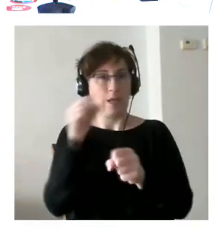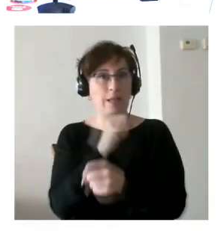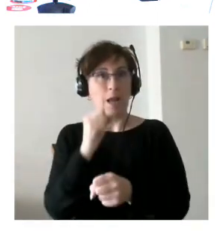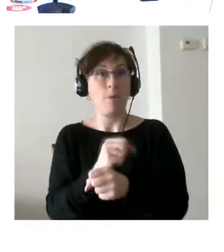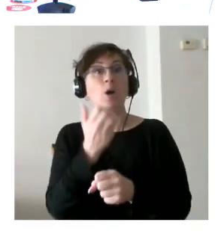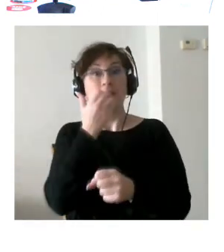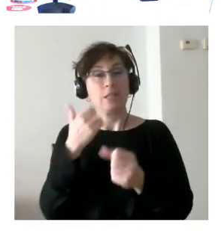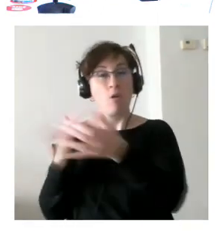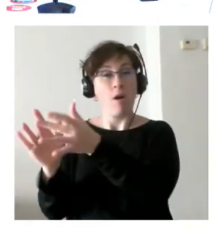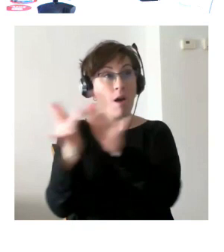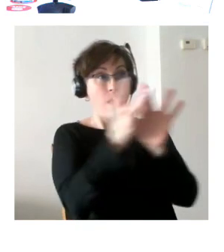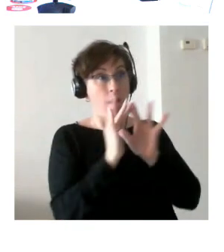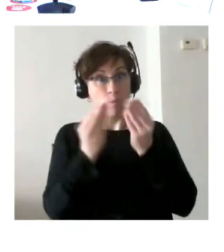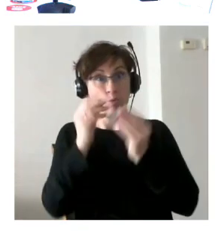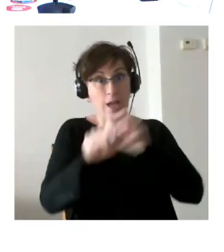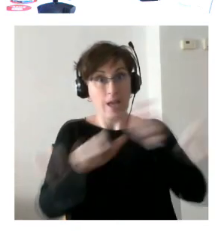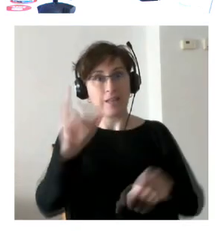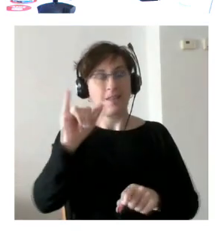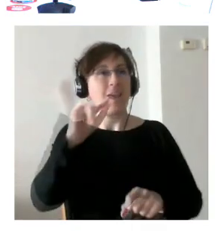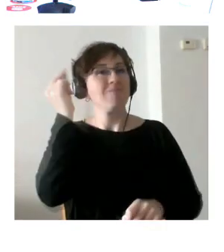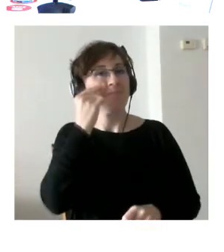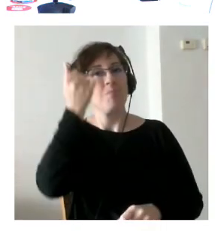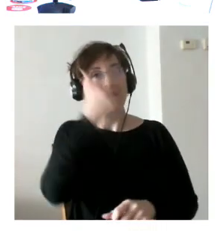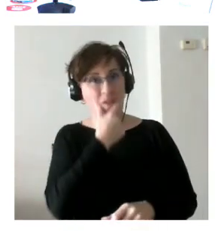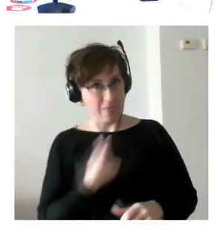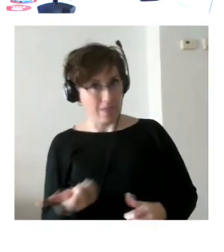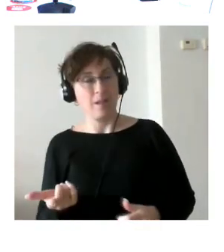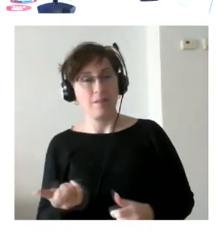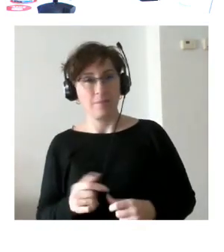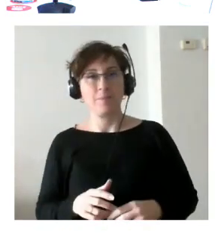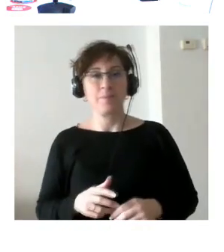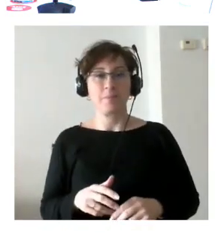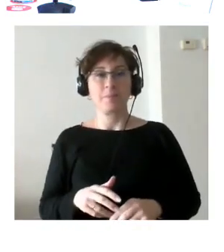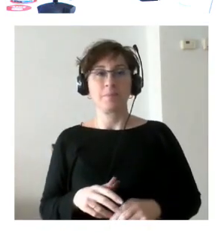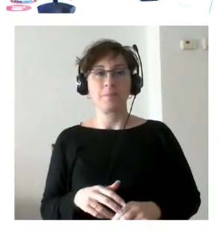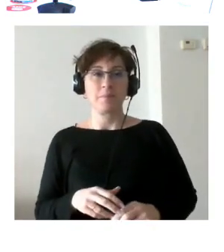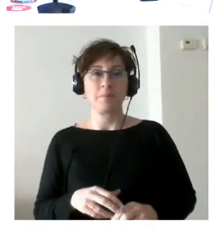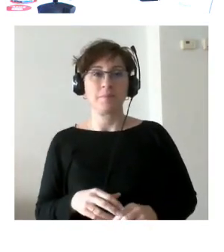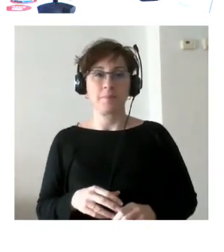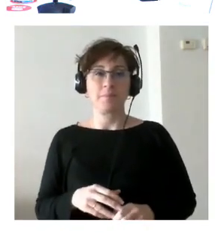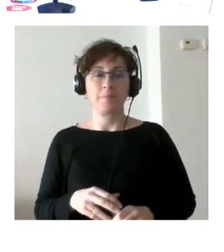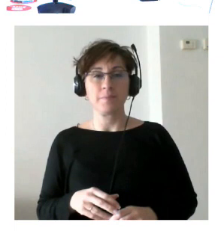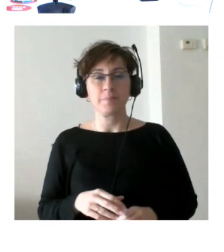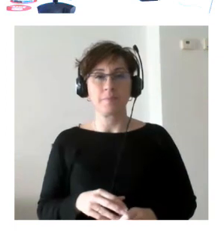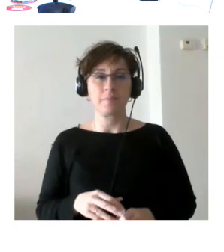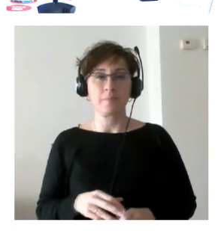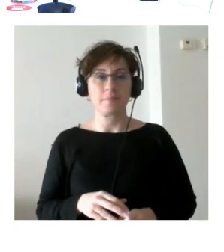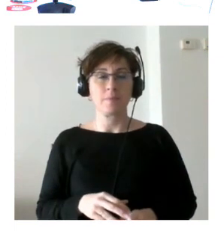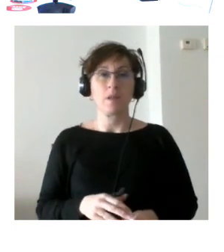contactos es mucho más difícil que te enteres de esas ofertas desde ahí también es importante el que